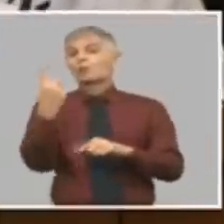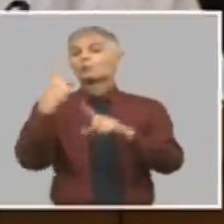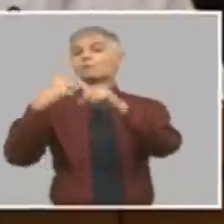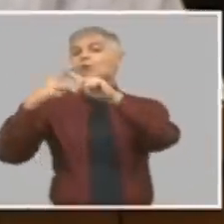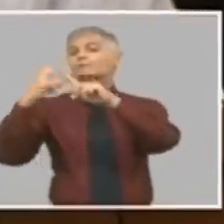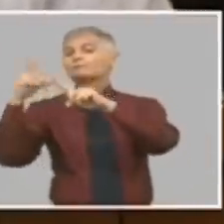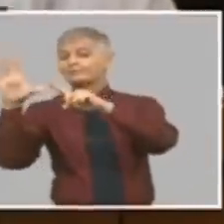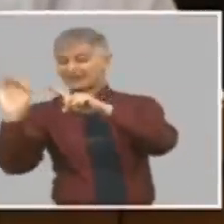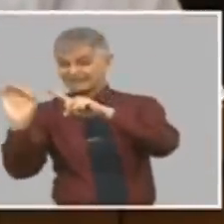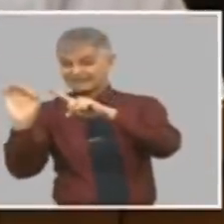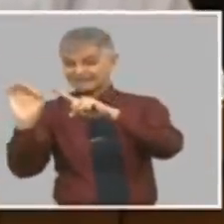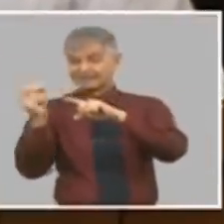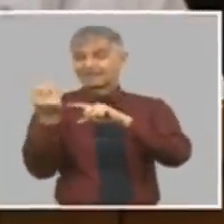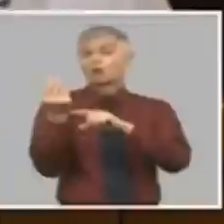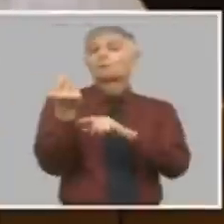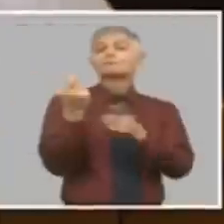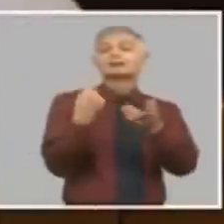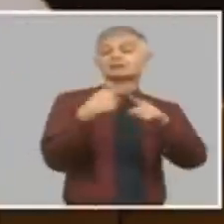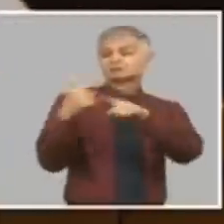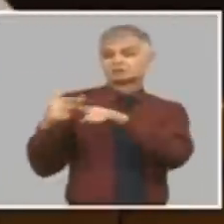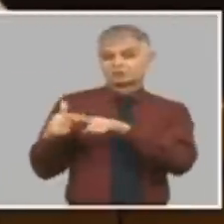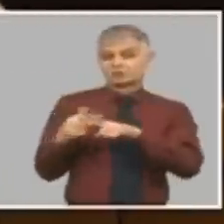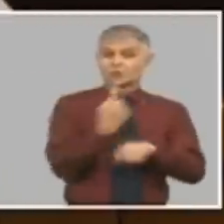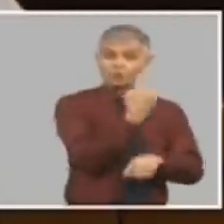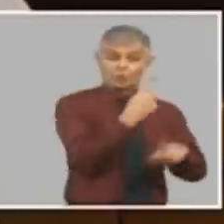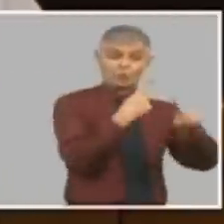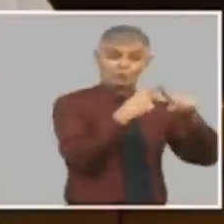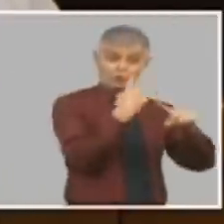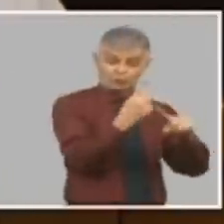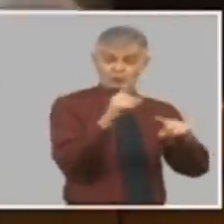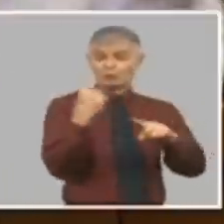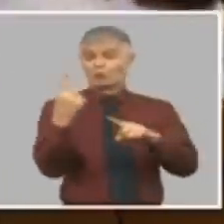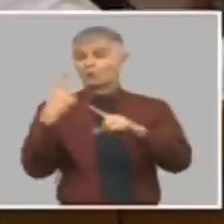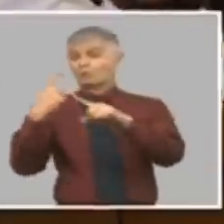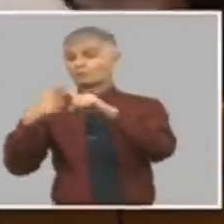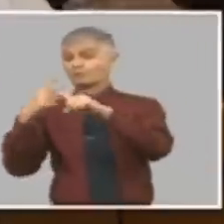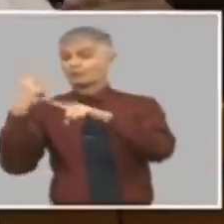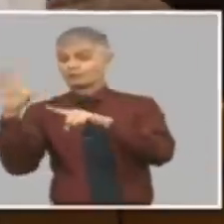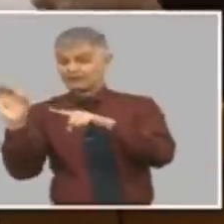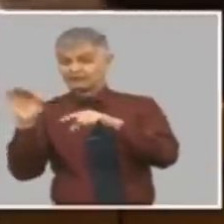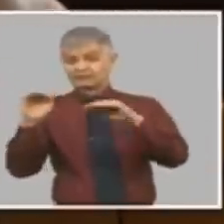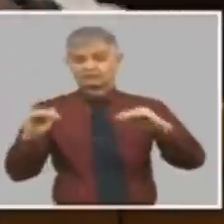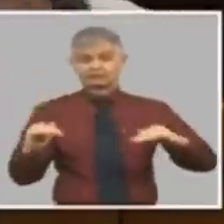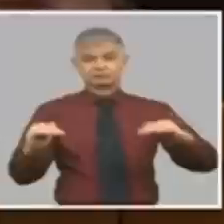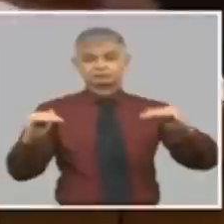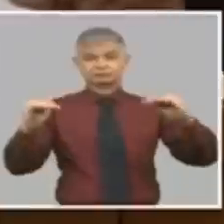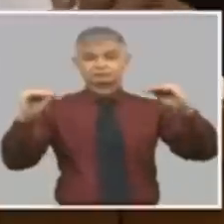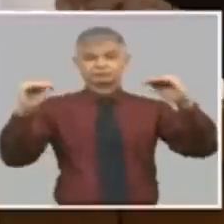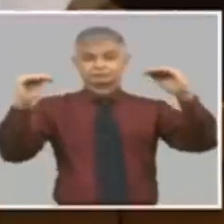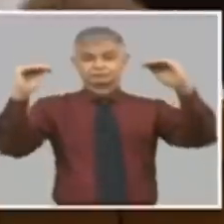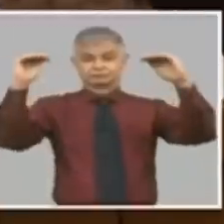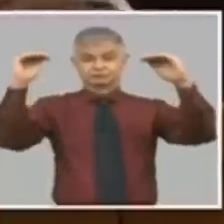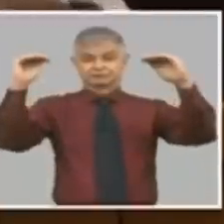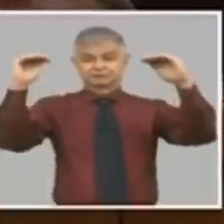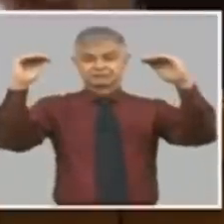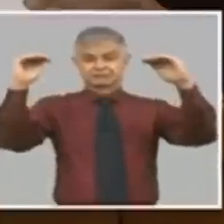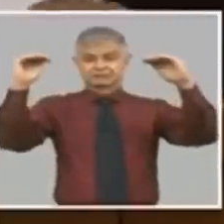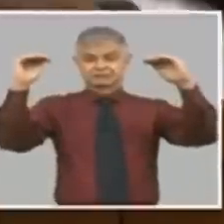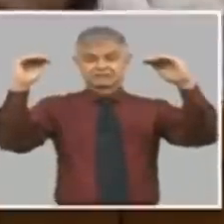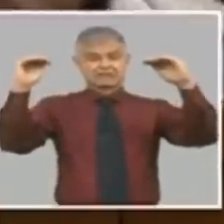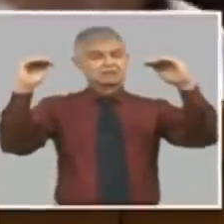y los precios van de uno por uno a uno por veinte es decir ambos crecen al mismo ritmo usted lo único que ha hecho es